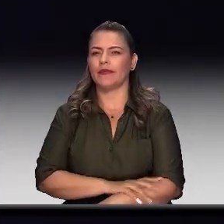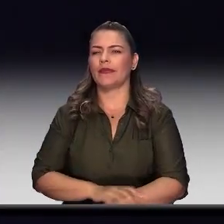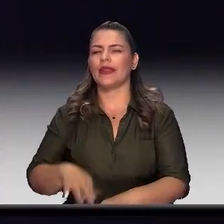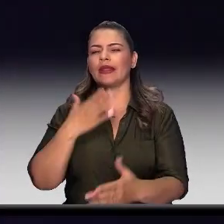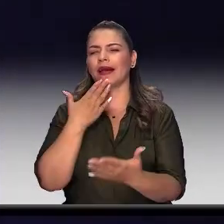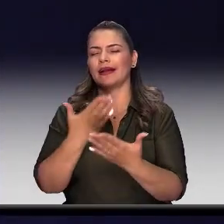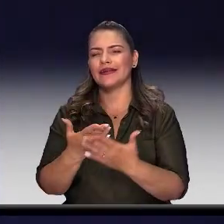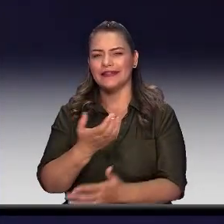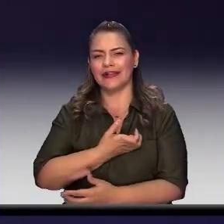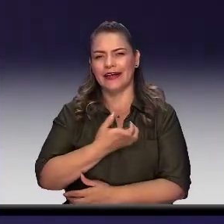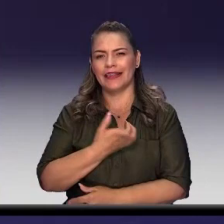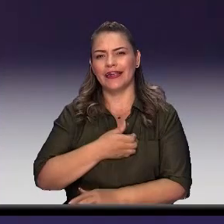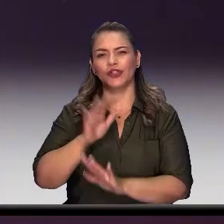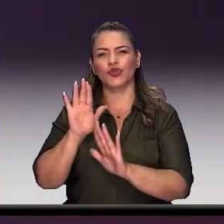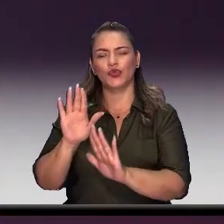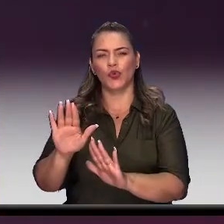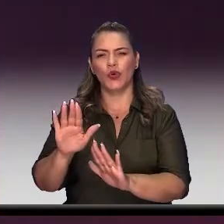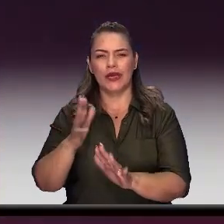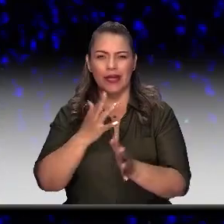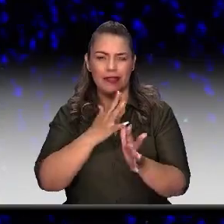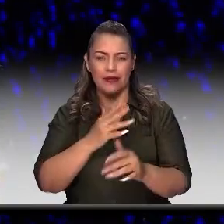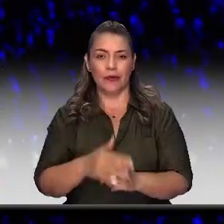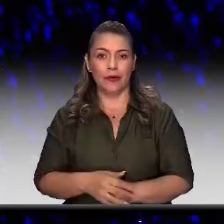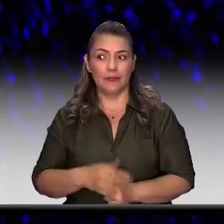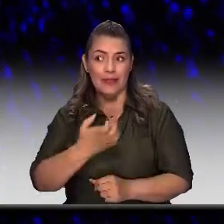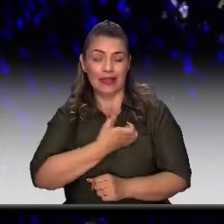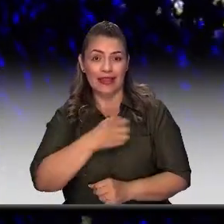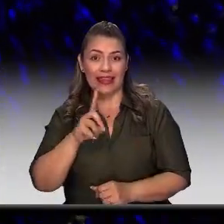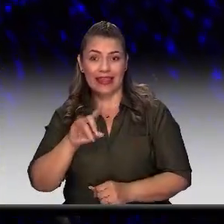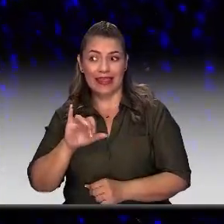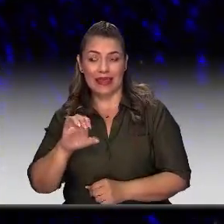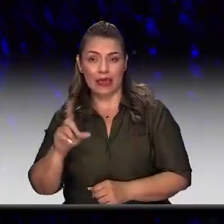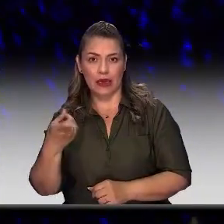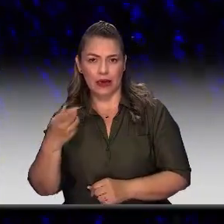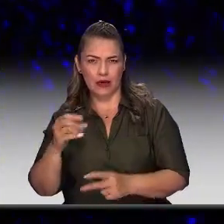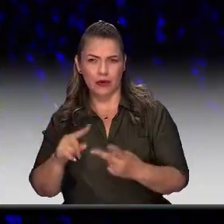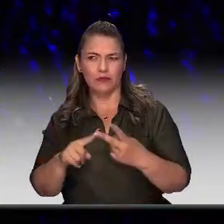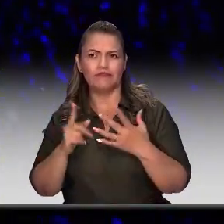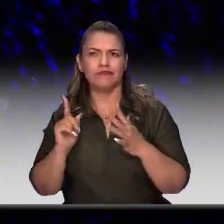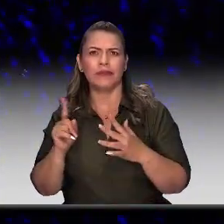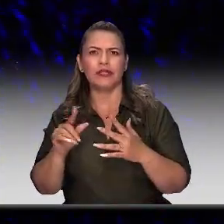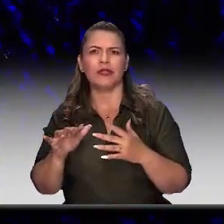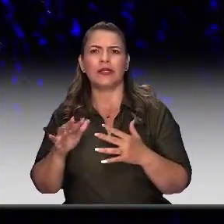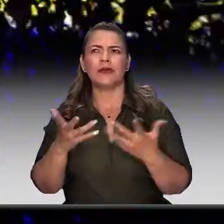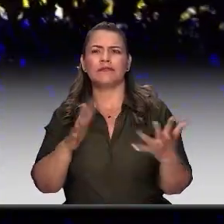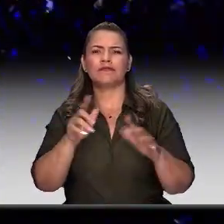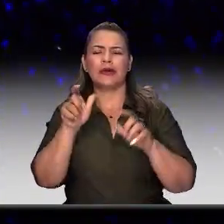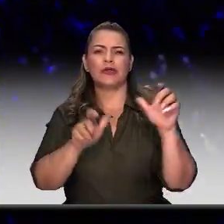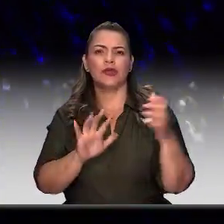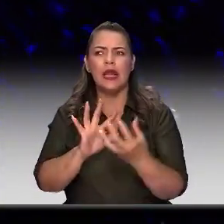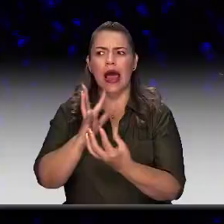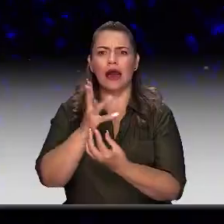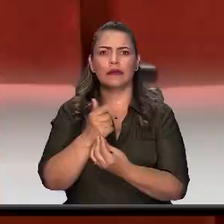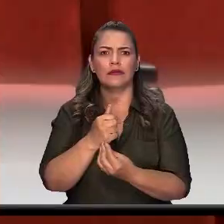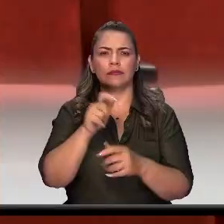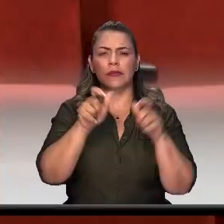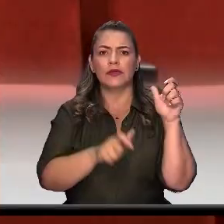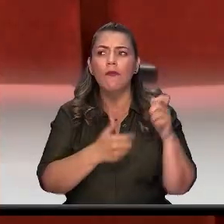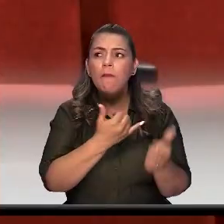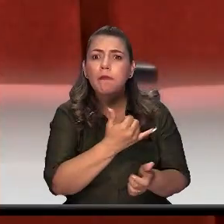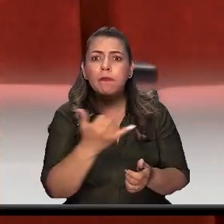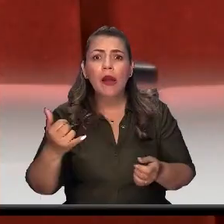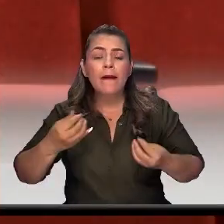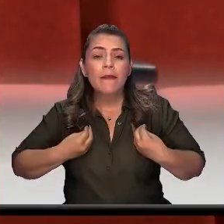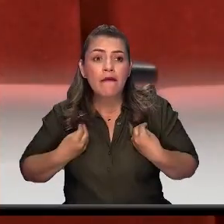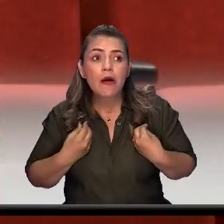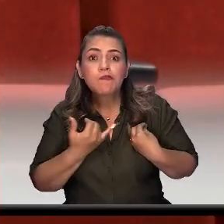alcaldía de Itagüí, en cabeza del alcalde Diego Torres, por abrir este espacio para más de mil artistas itagüiseños que hemos tenido el privilegio de